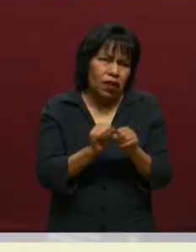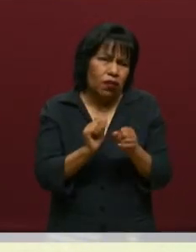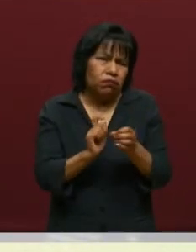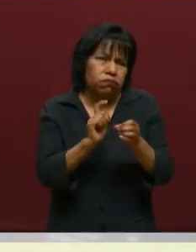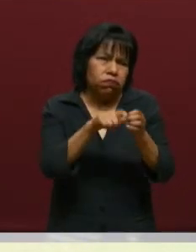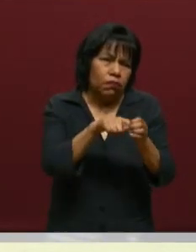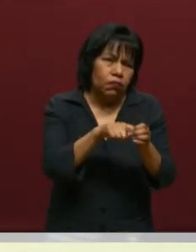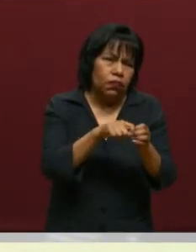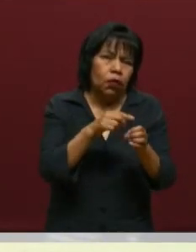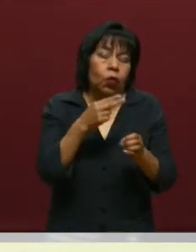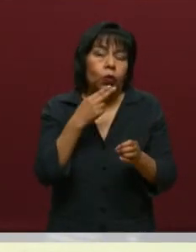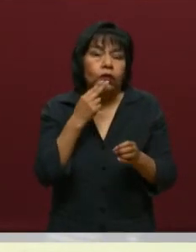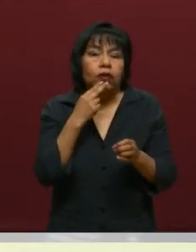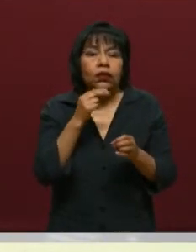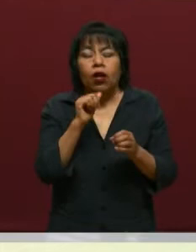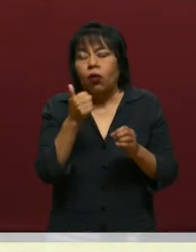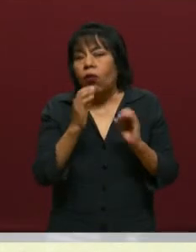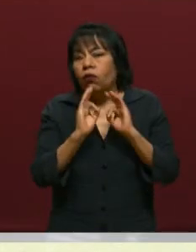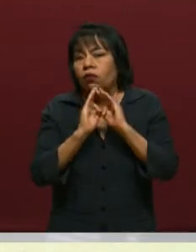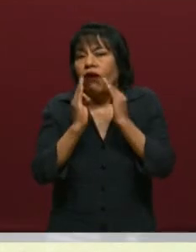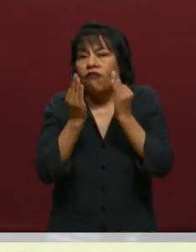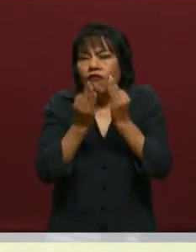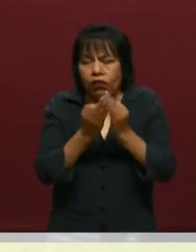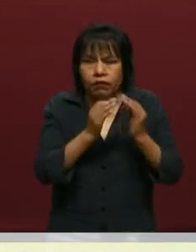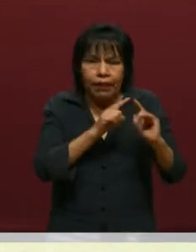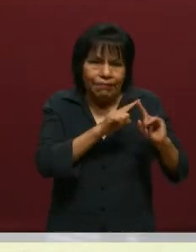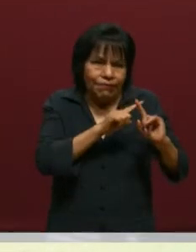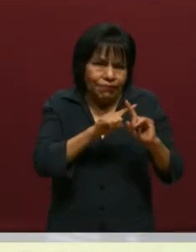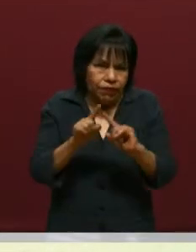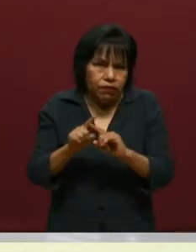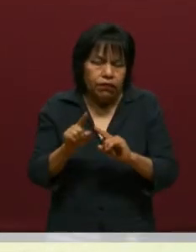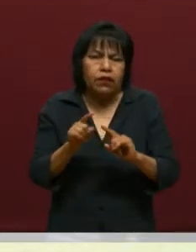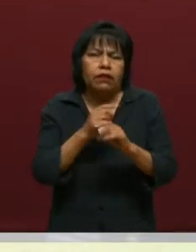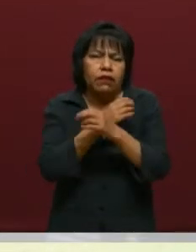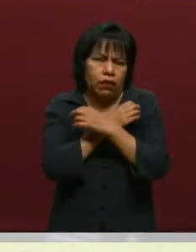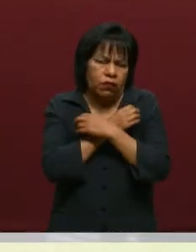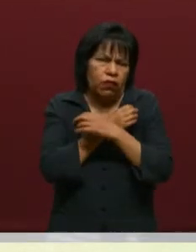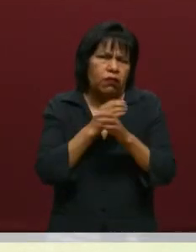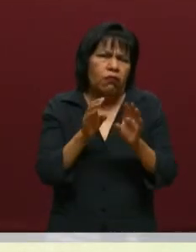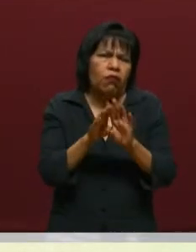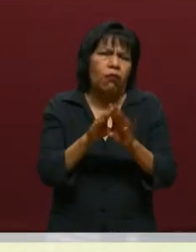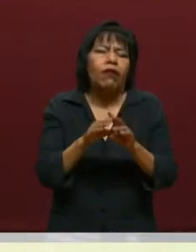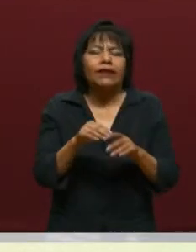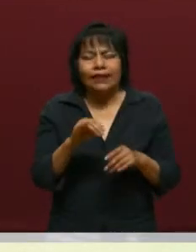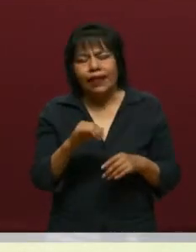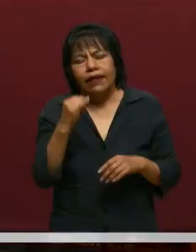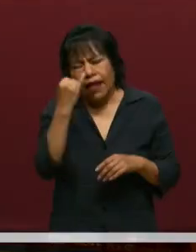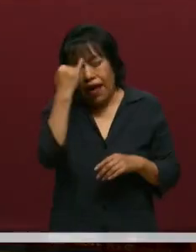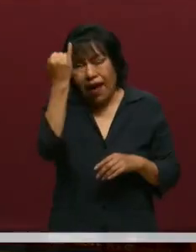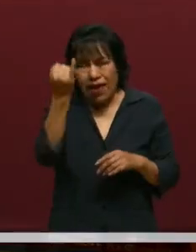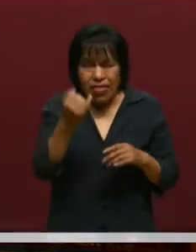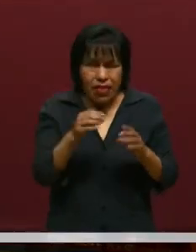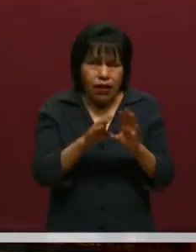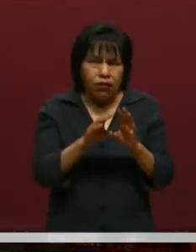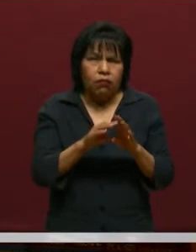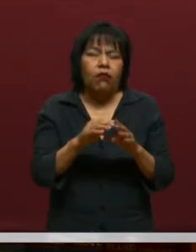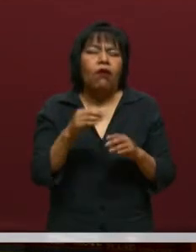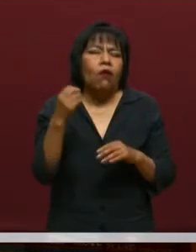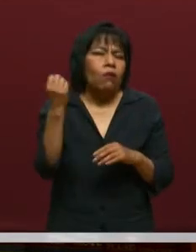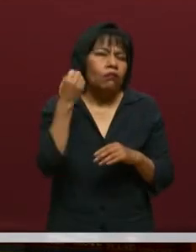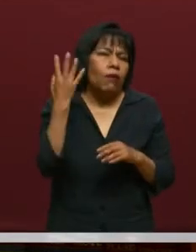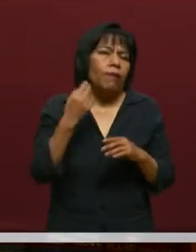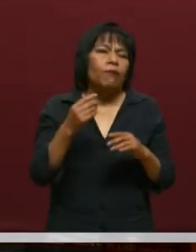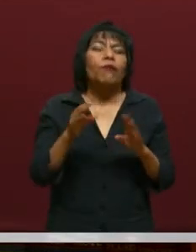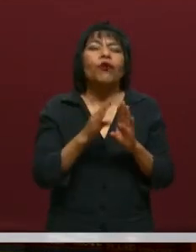tener que utilizar otras herramientas, ¿no?, para este tipo de educación. Claro, de ahí surge la importancia de este evento, porque es un